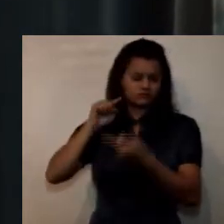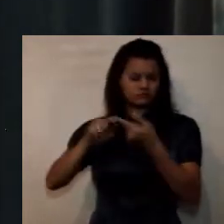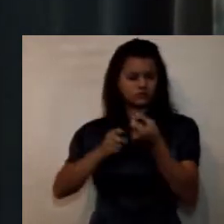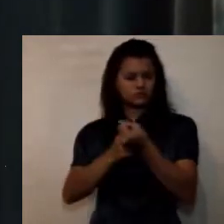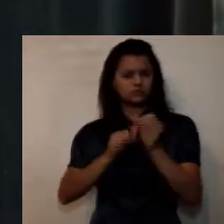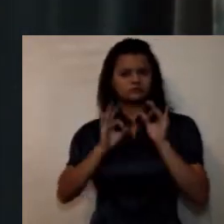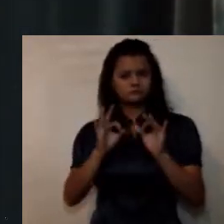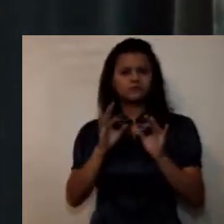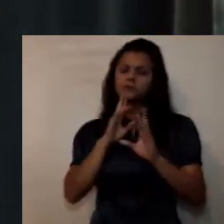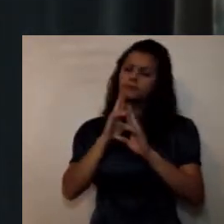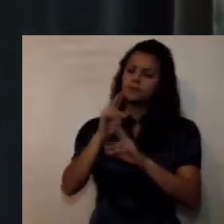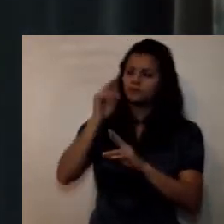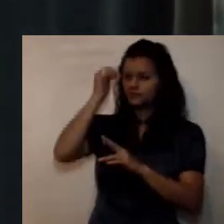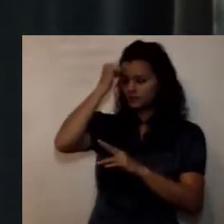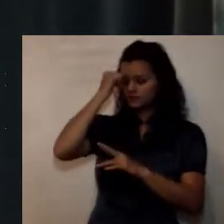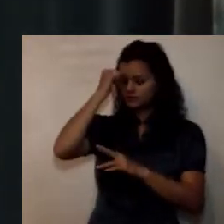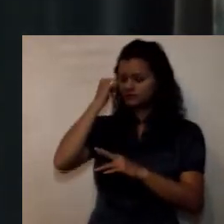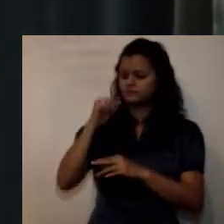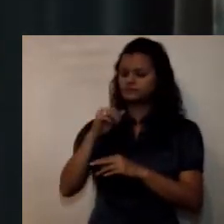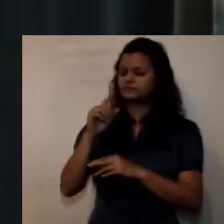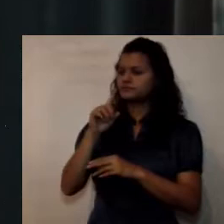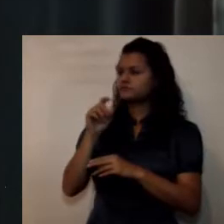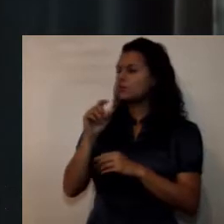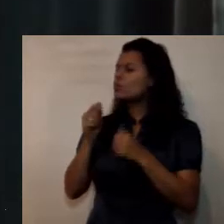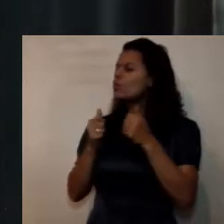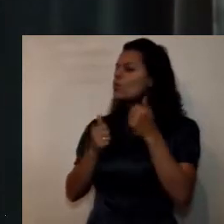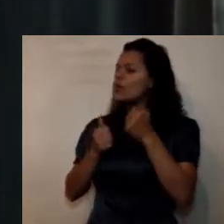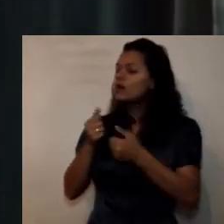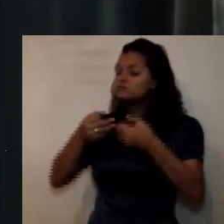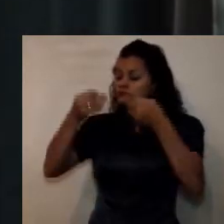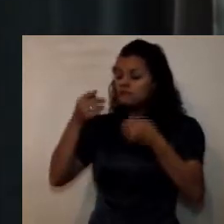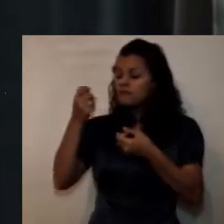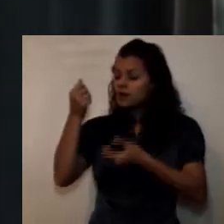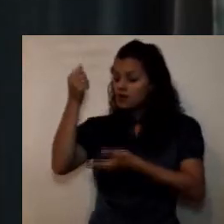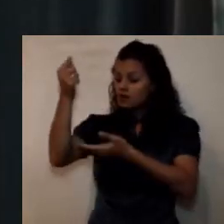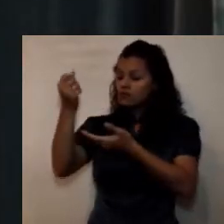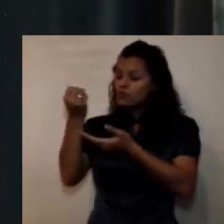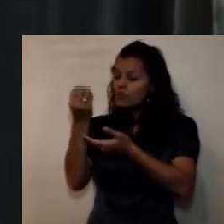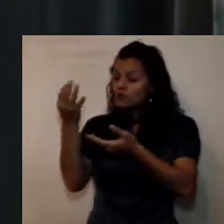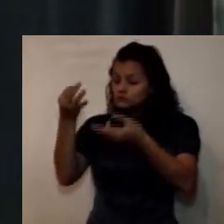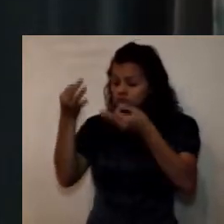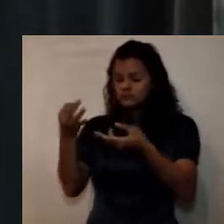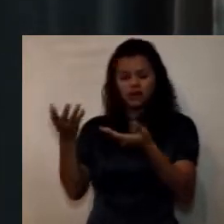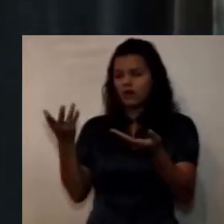en este momento cuál es el presupuesto específico para docente no tengo el dato para poderle responder